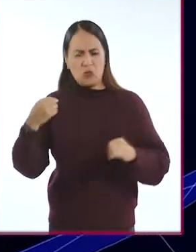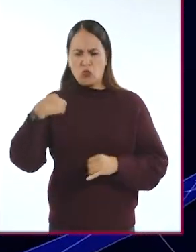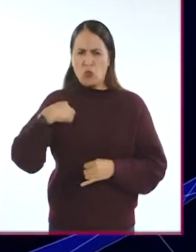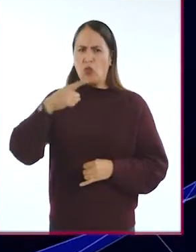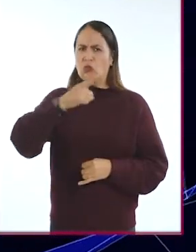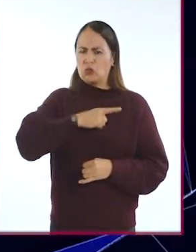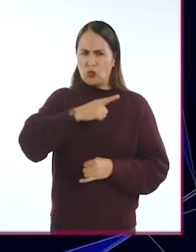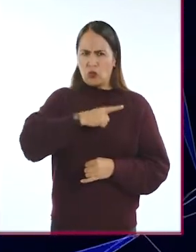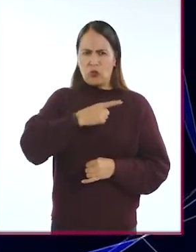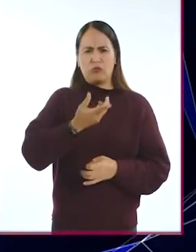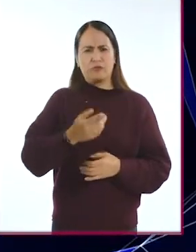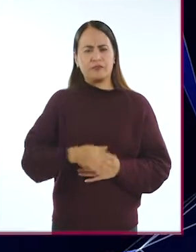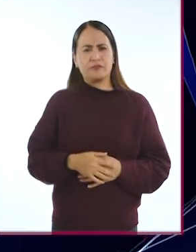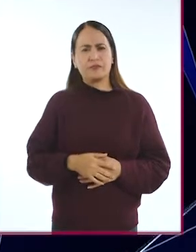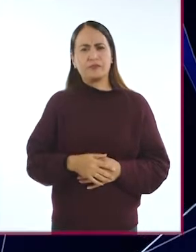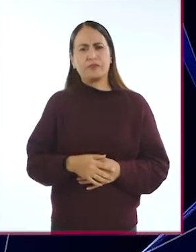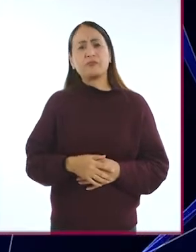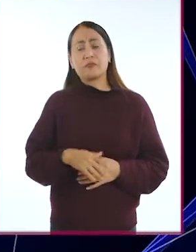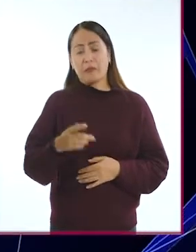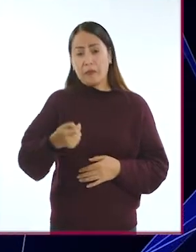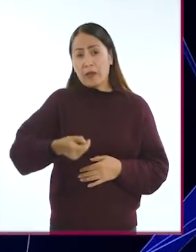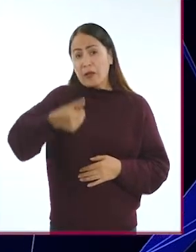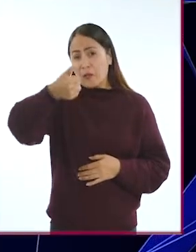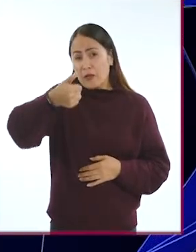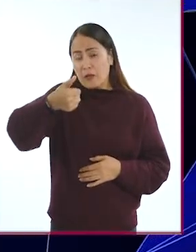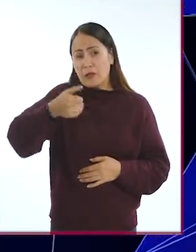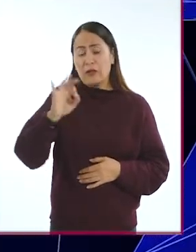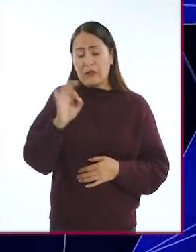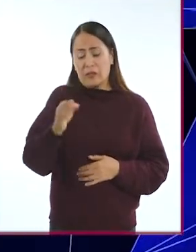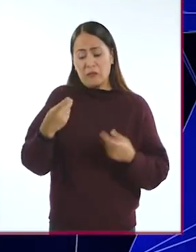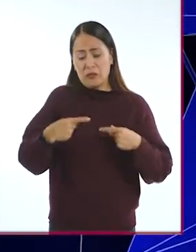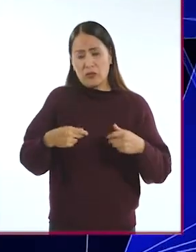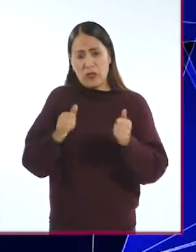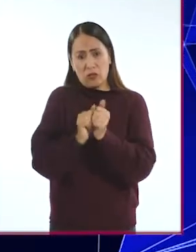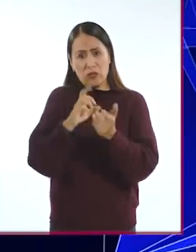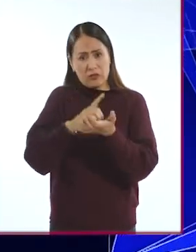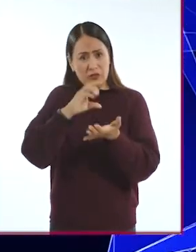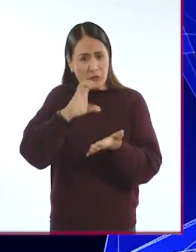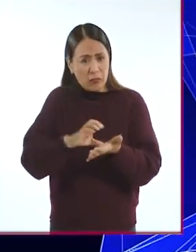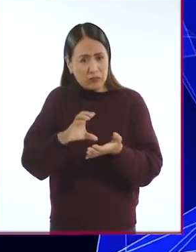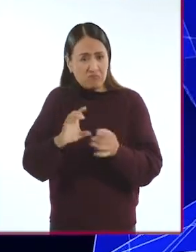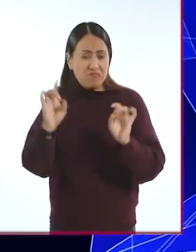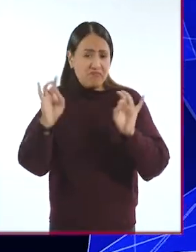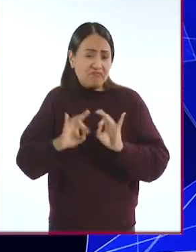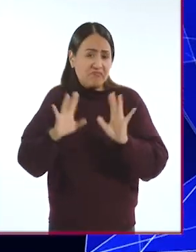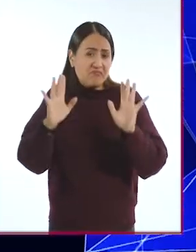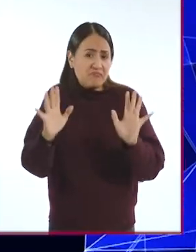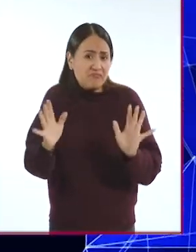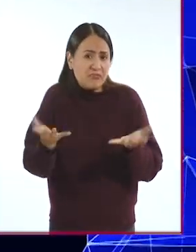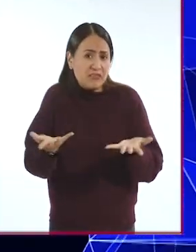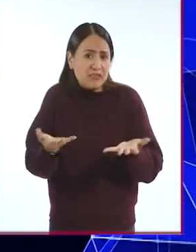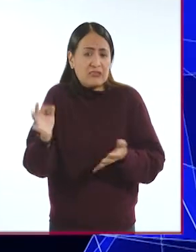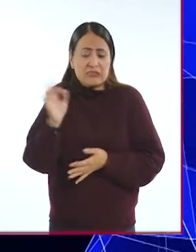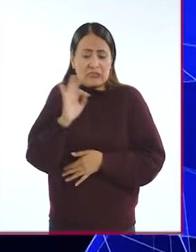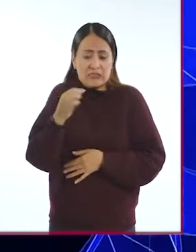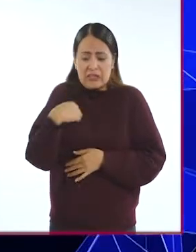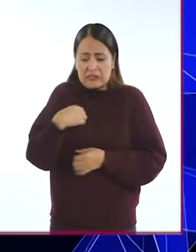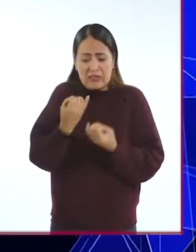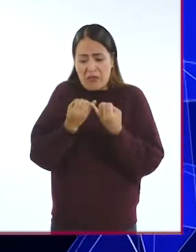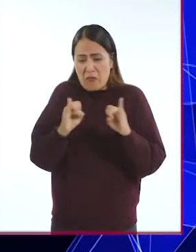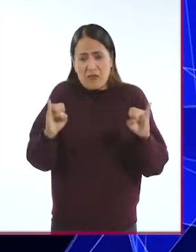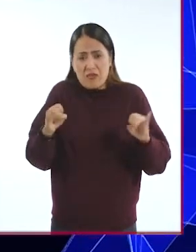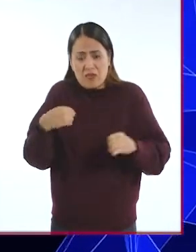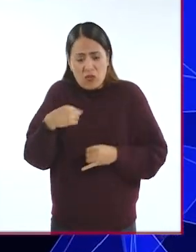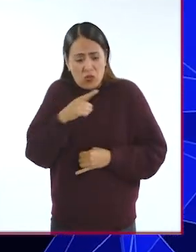de uno mismo. Lo primero o una de las cosas fundamentales que se pierde con la discapacidad es la posibilidad de ser